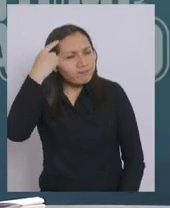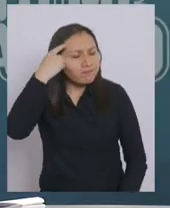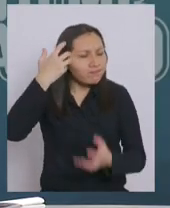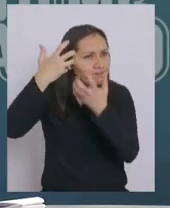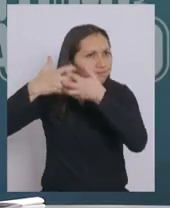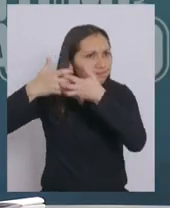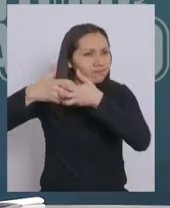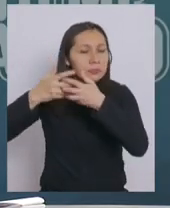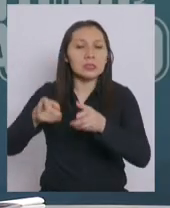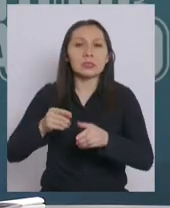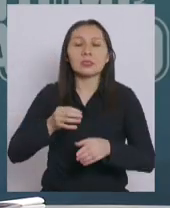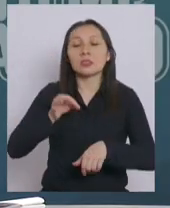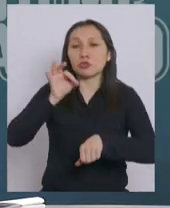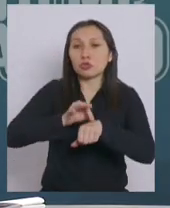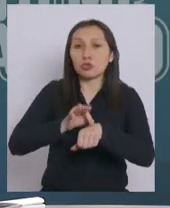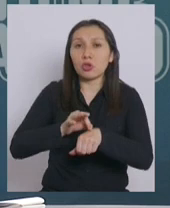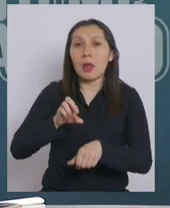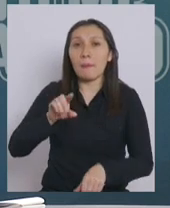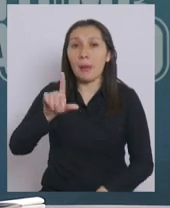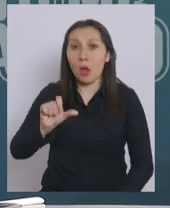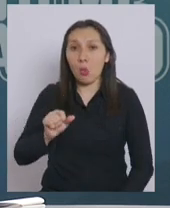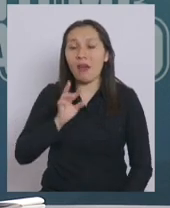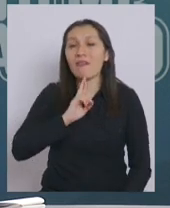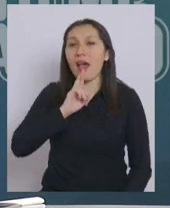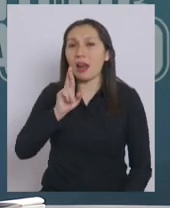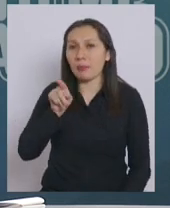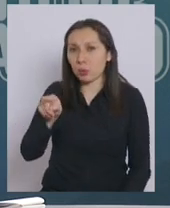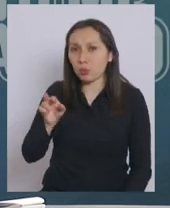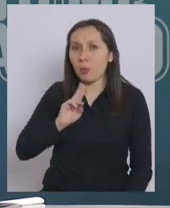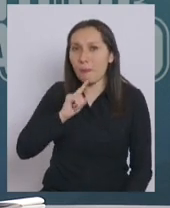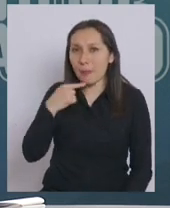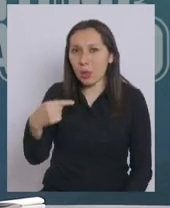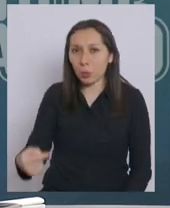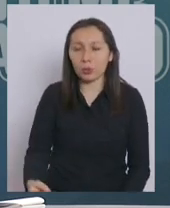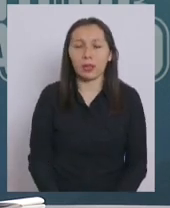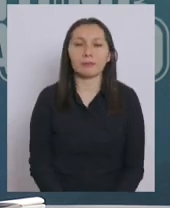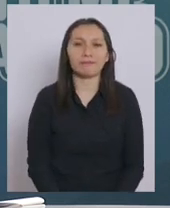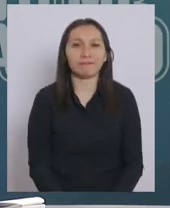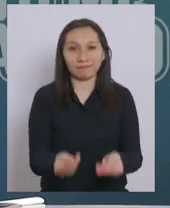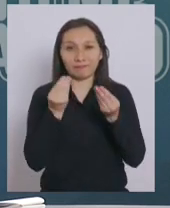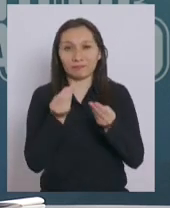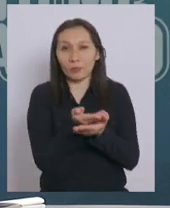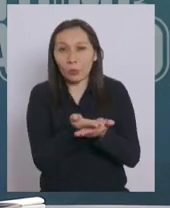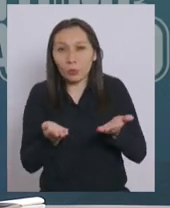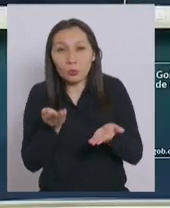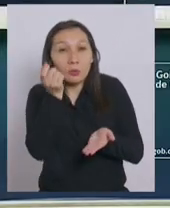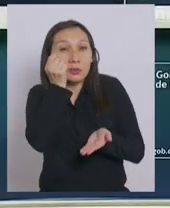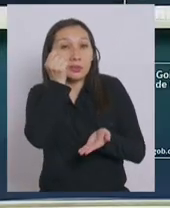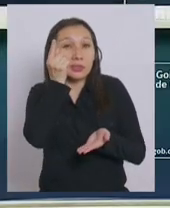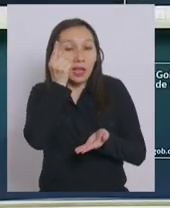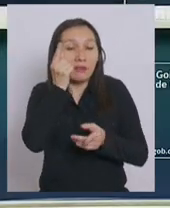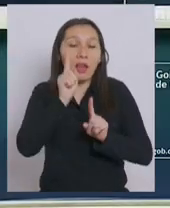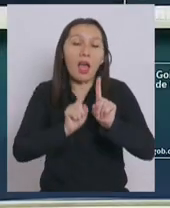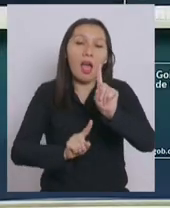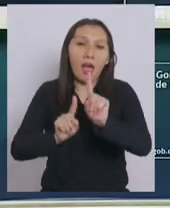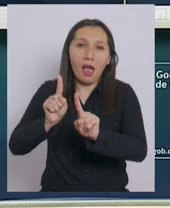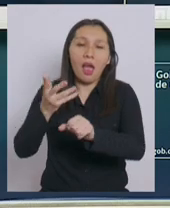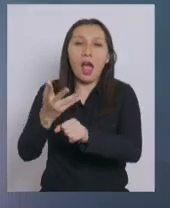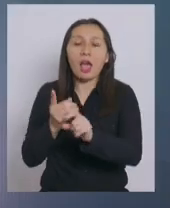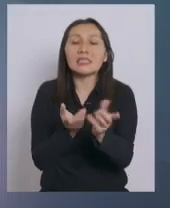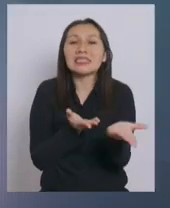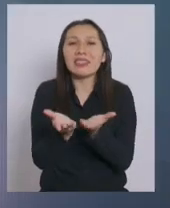medida. La doctora Paula Daza contestará a esa pregunta. Bueno, como ustedes saben, hay ciertos